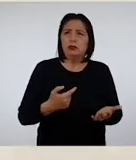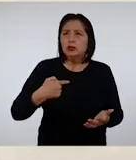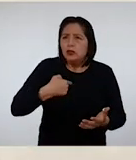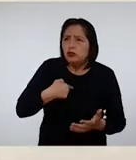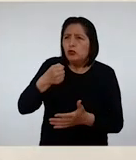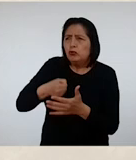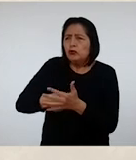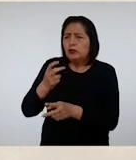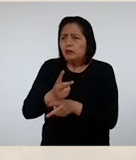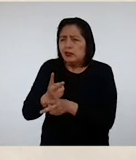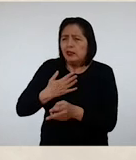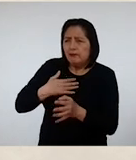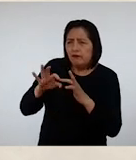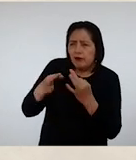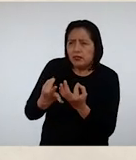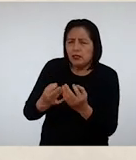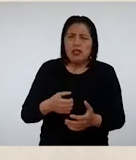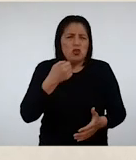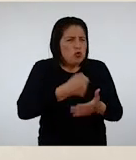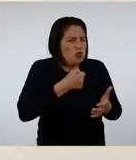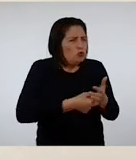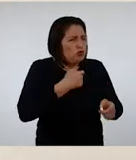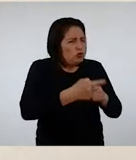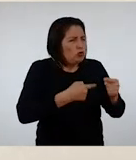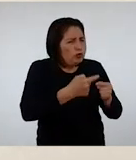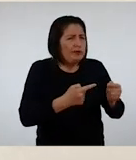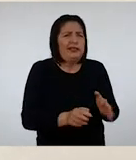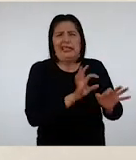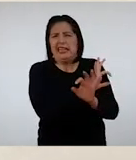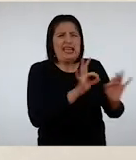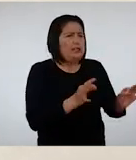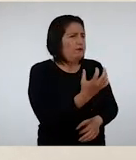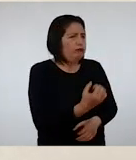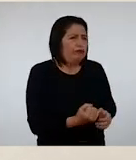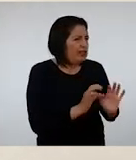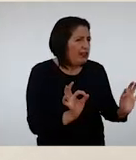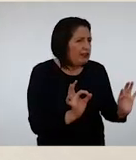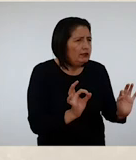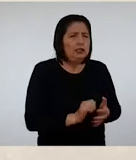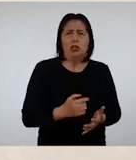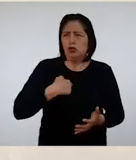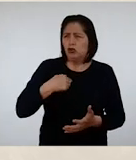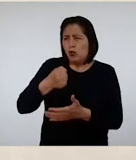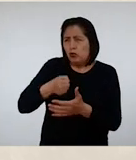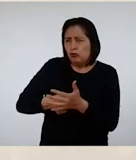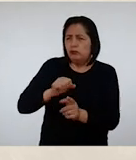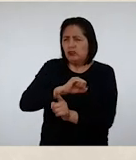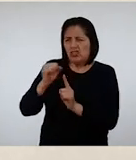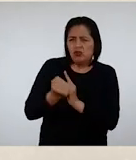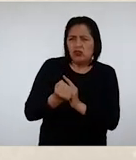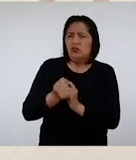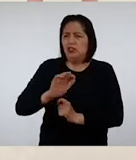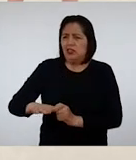Lucho para cuidar a mi familia Lucho todos los días porque nada me detiene Lucho para una